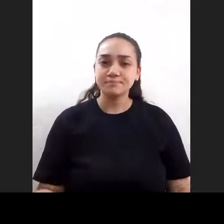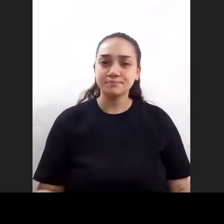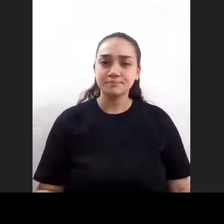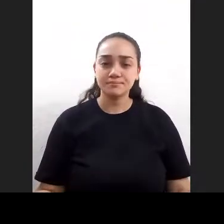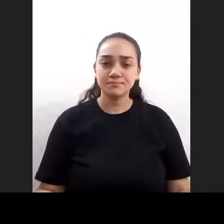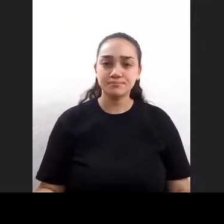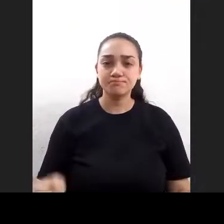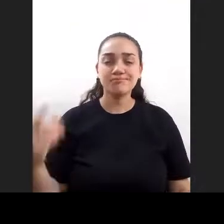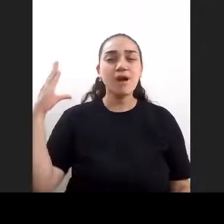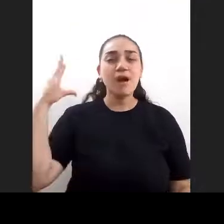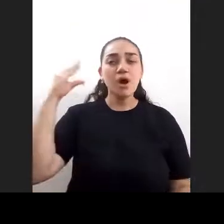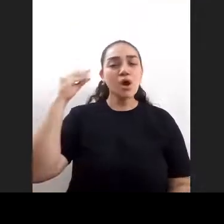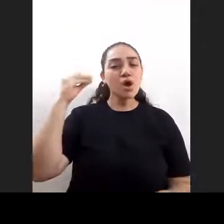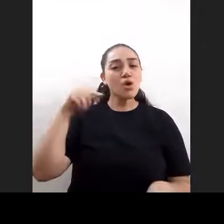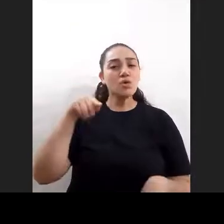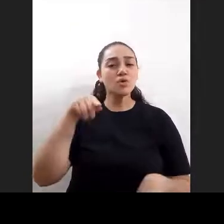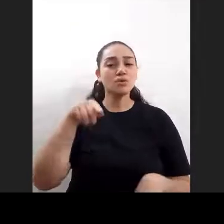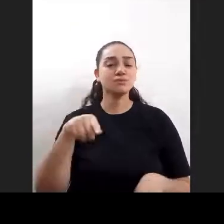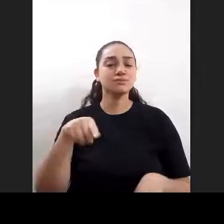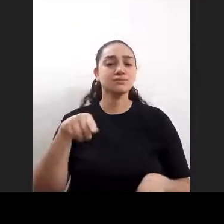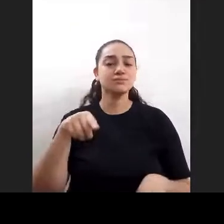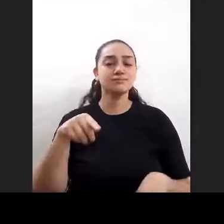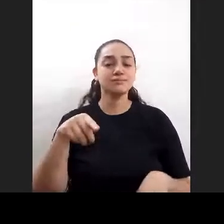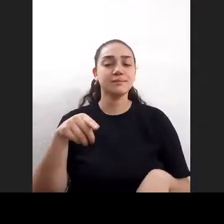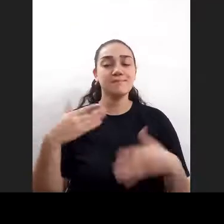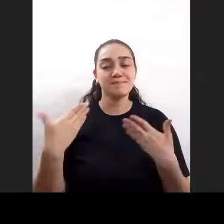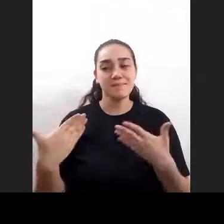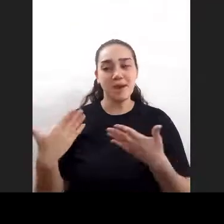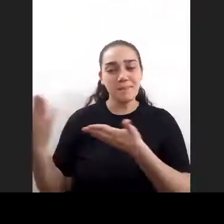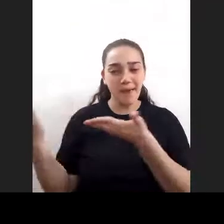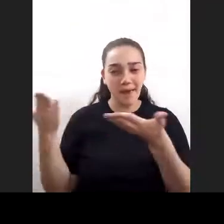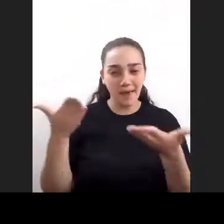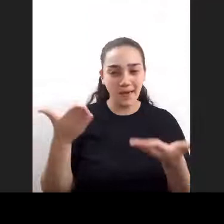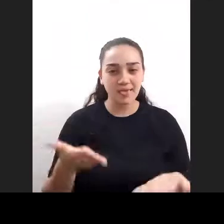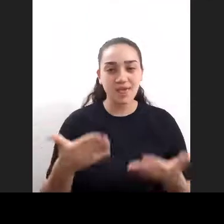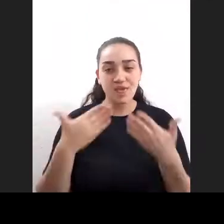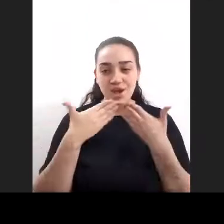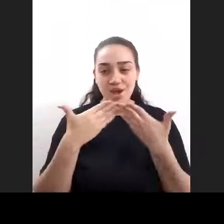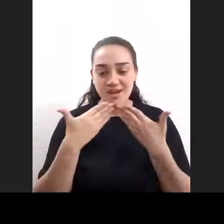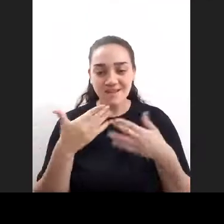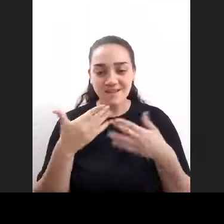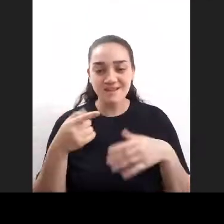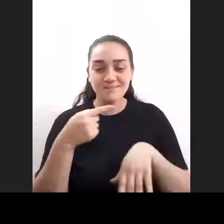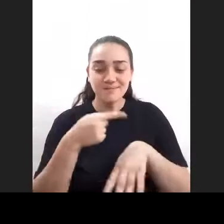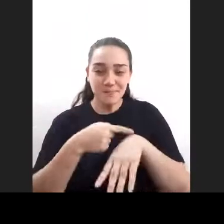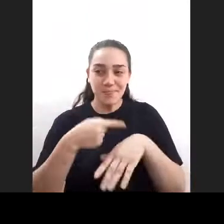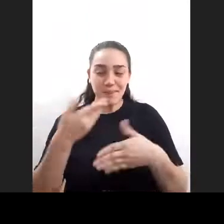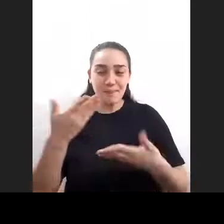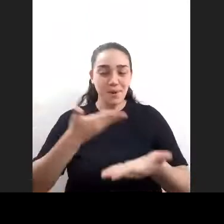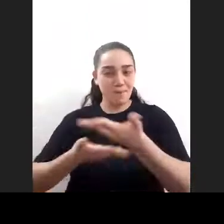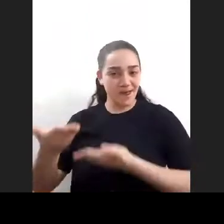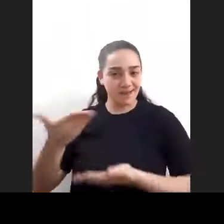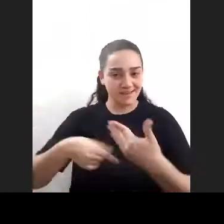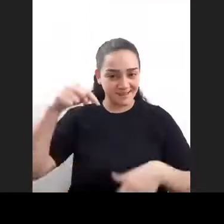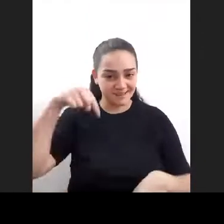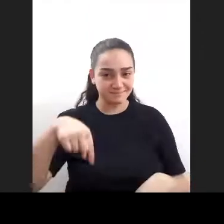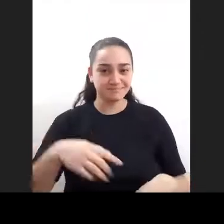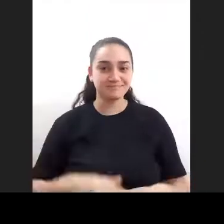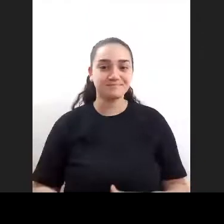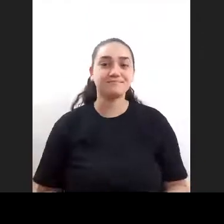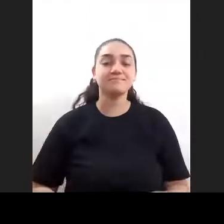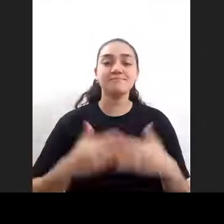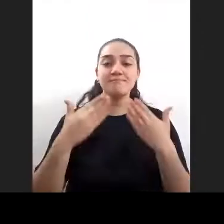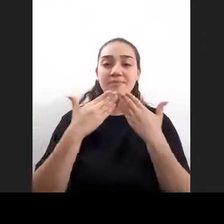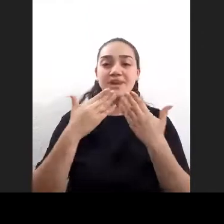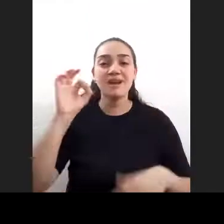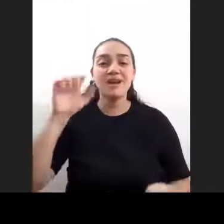impresionada así que bienvenido y gracias por compartir tu tiempo acá con nosotros buenísimo Olga muchísimas gracias y gracias